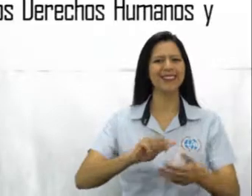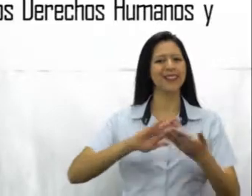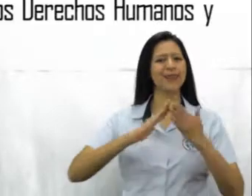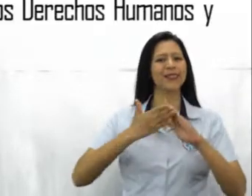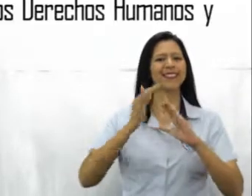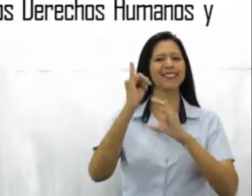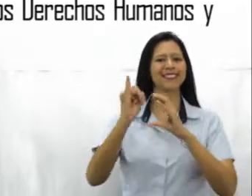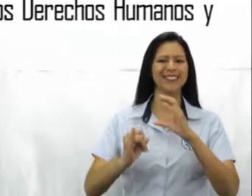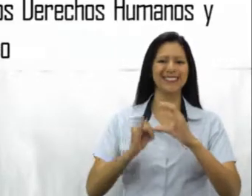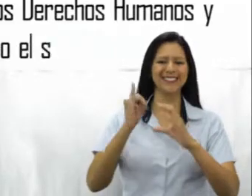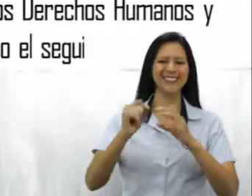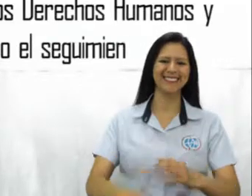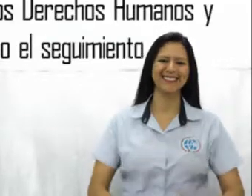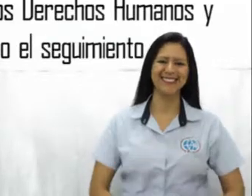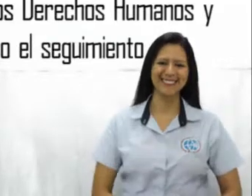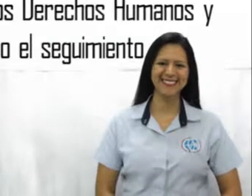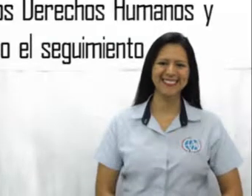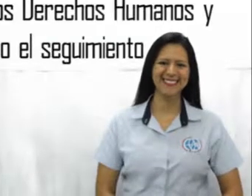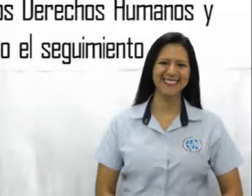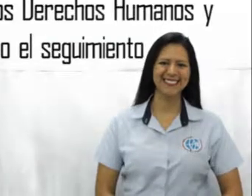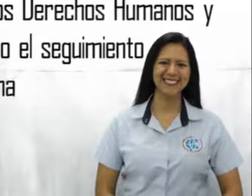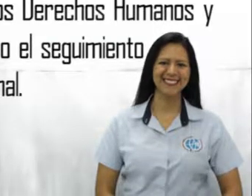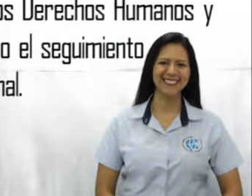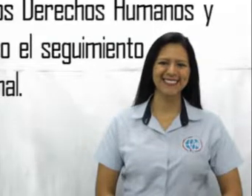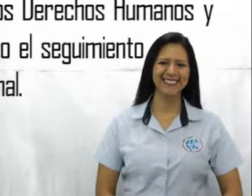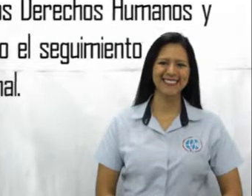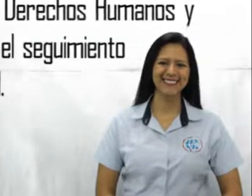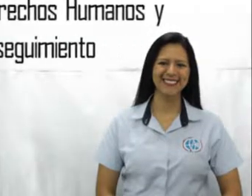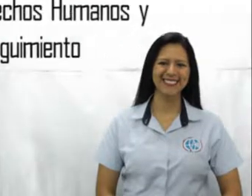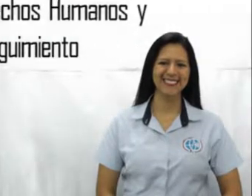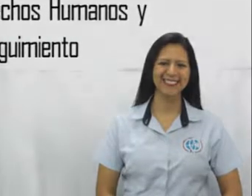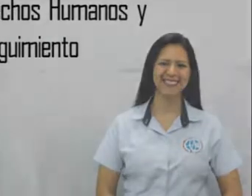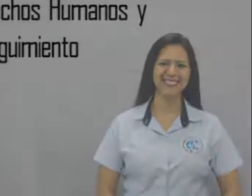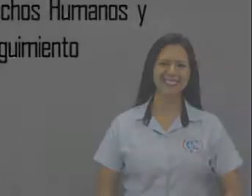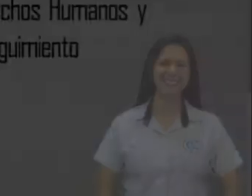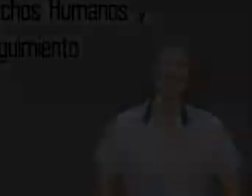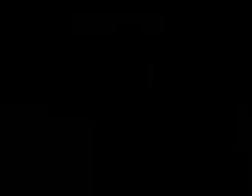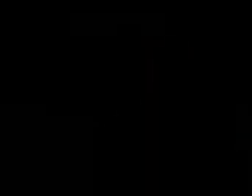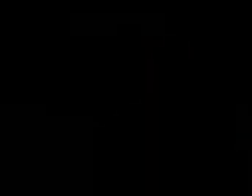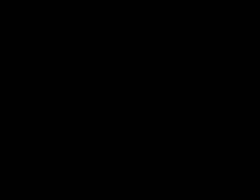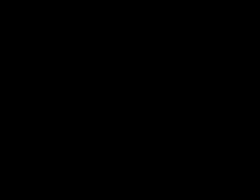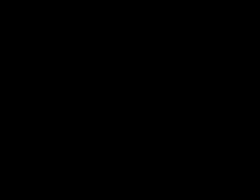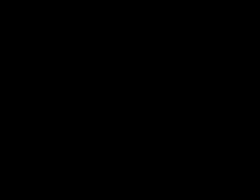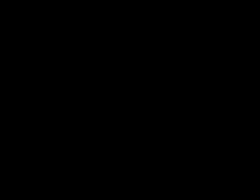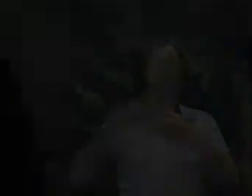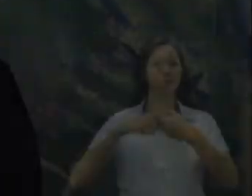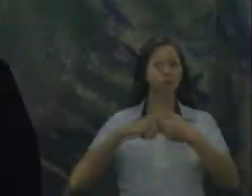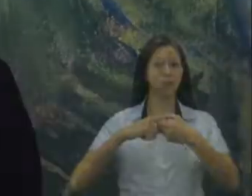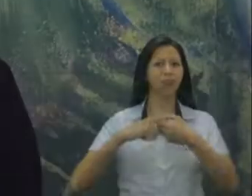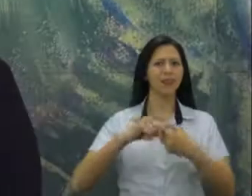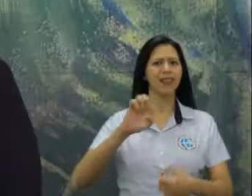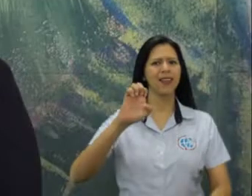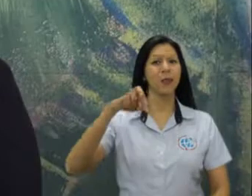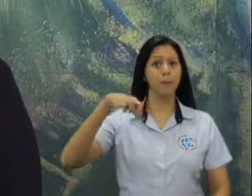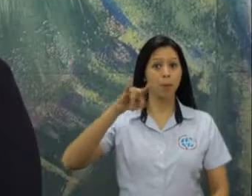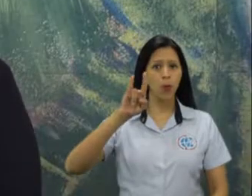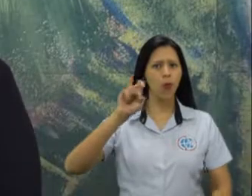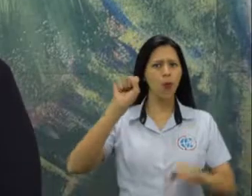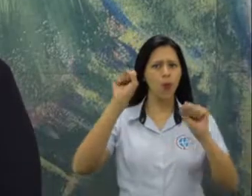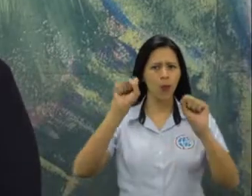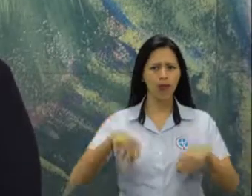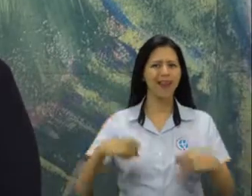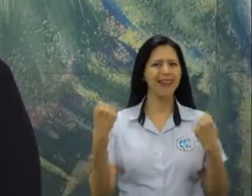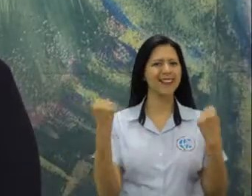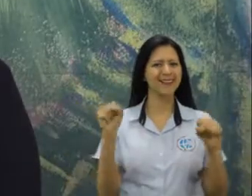instituciones del Estado, e incluso el seguimiento por parte de la comunidad internacional. Número participación de las